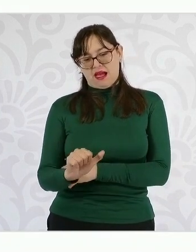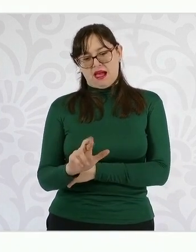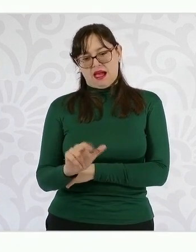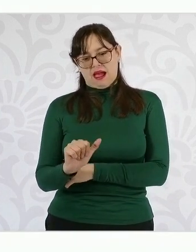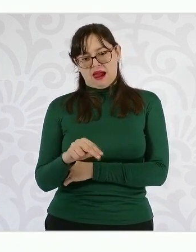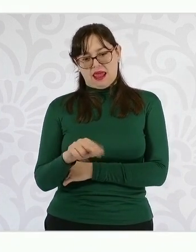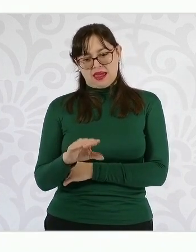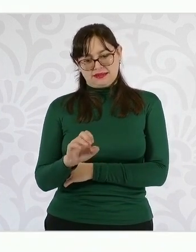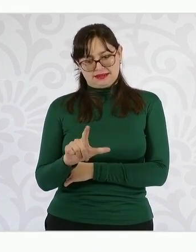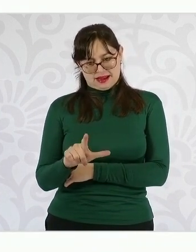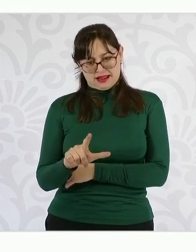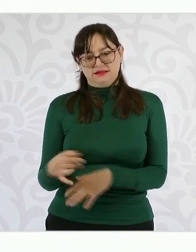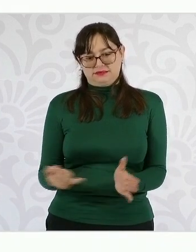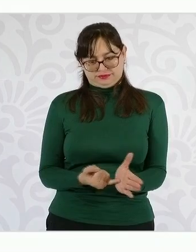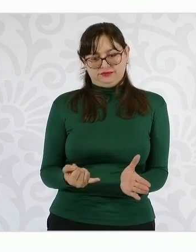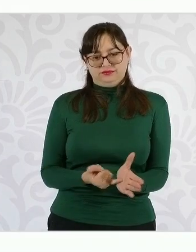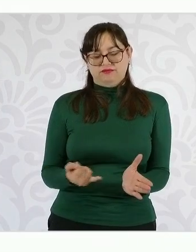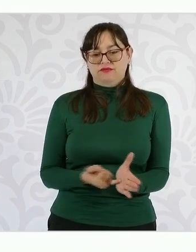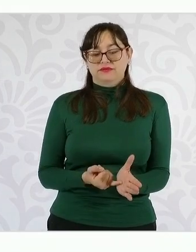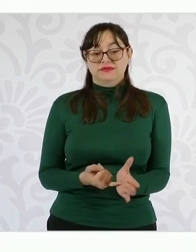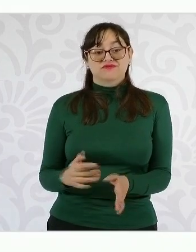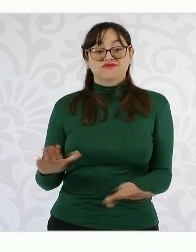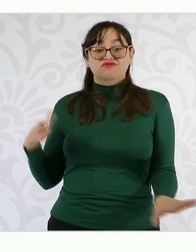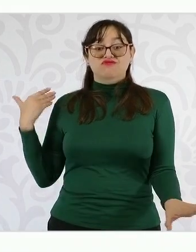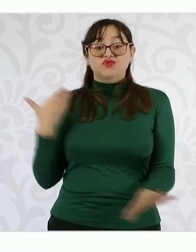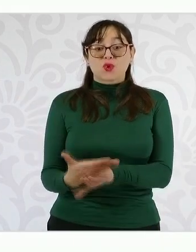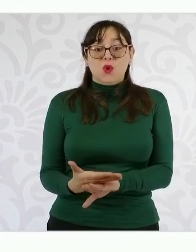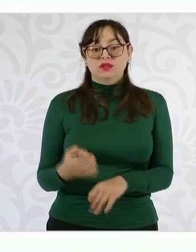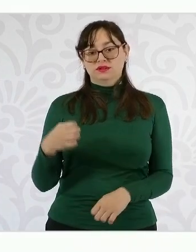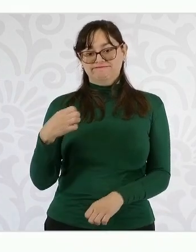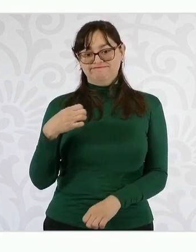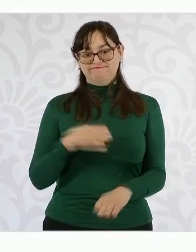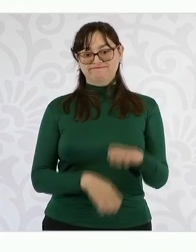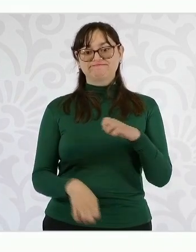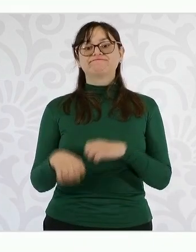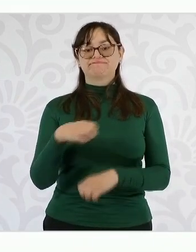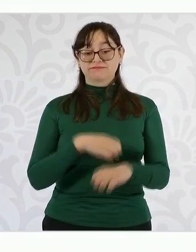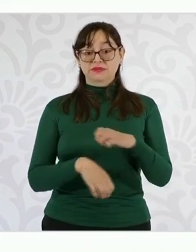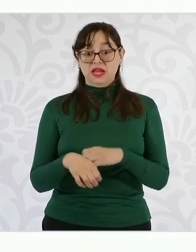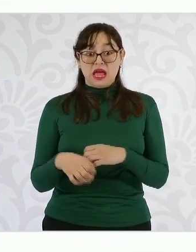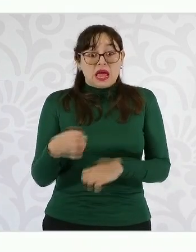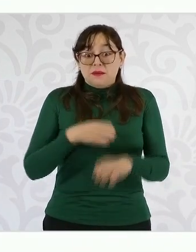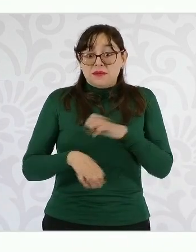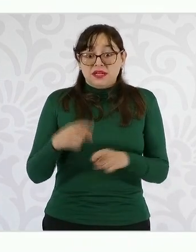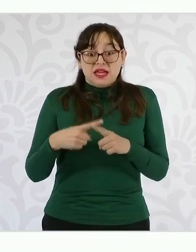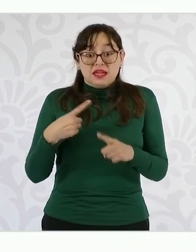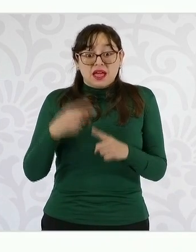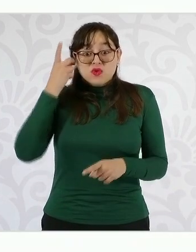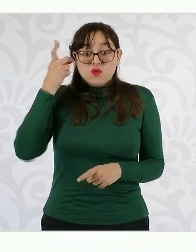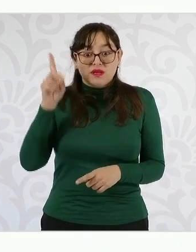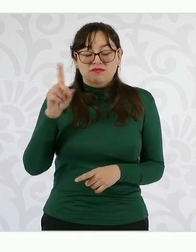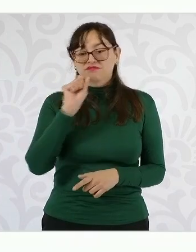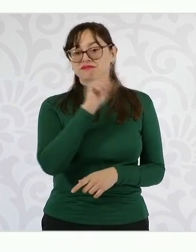va a ser el impacto a las principales empresas de los Estados Unidos en México, particularmente